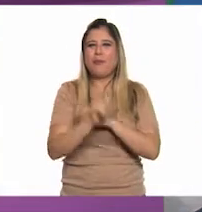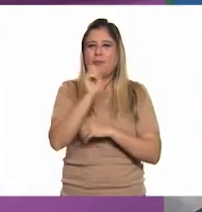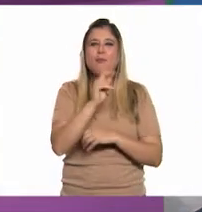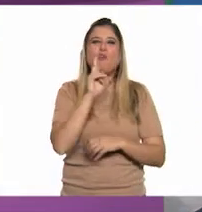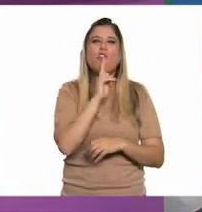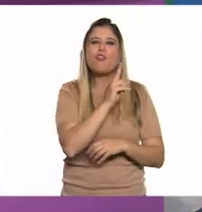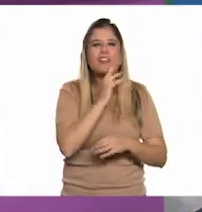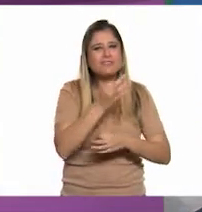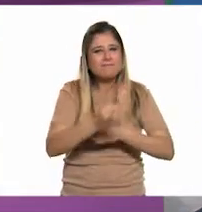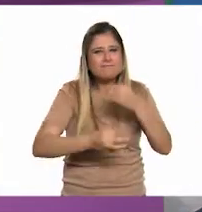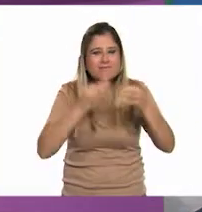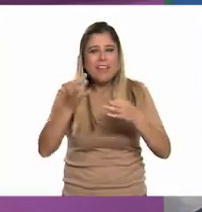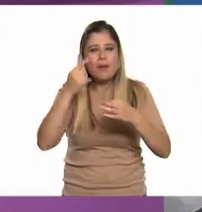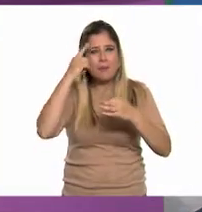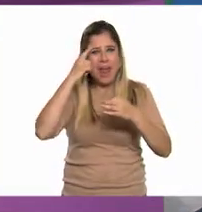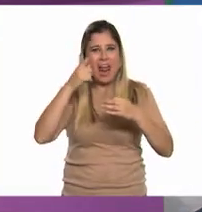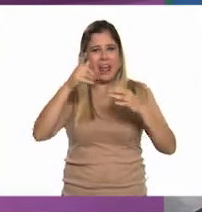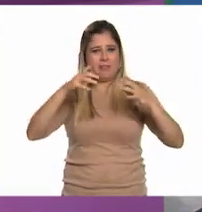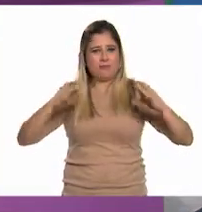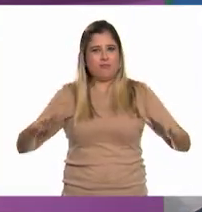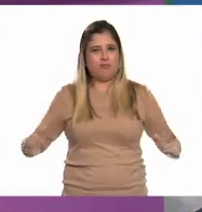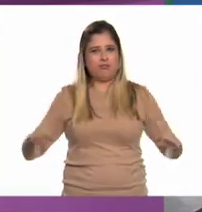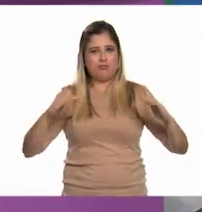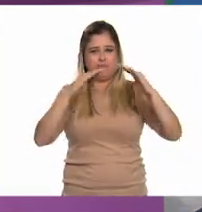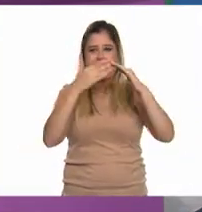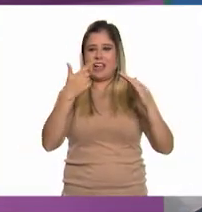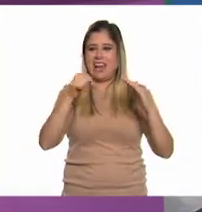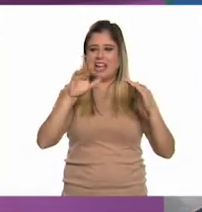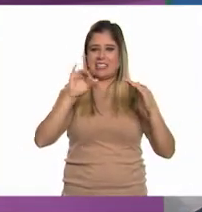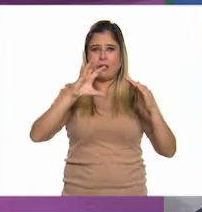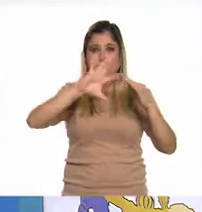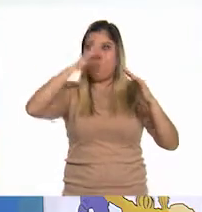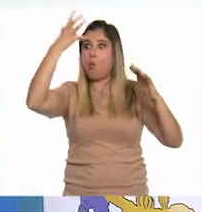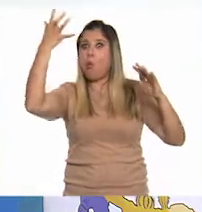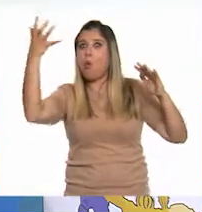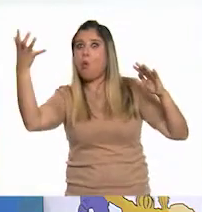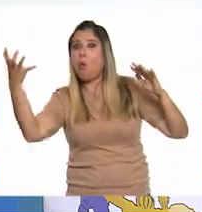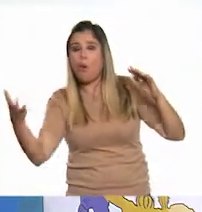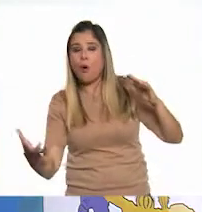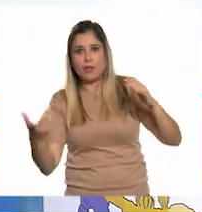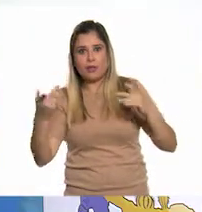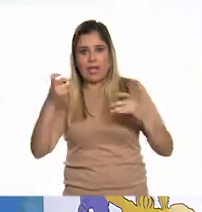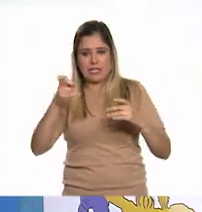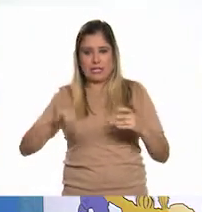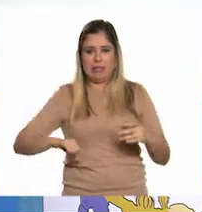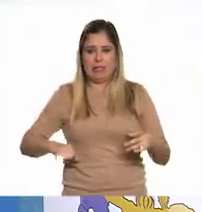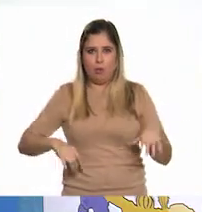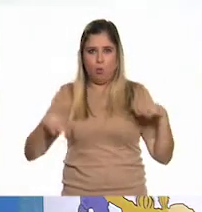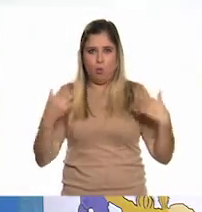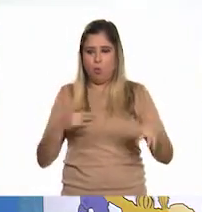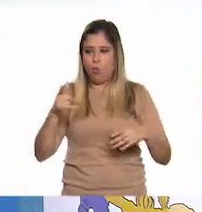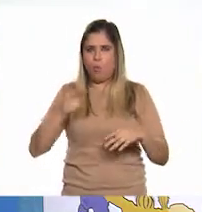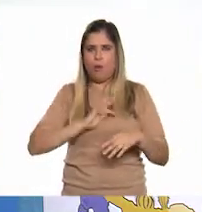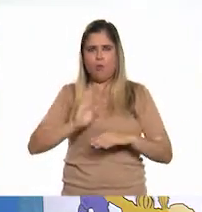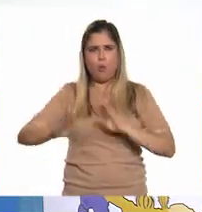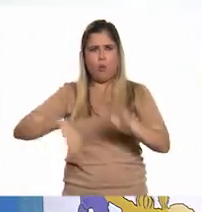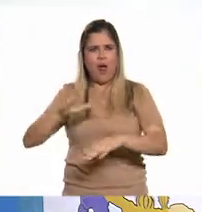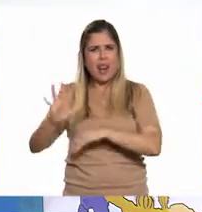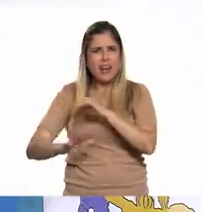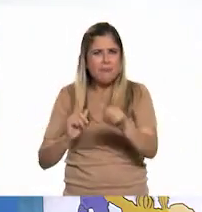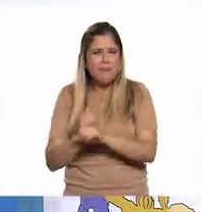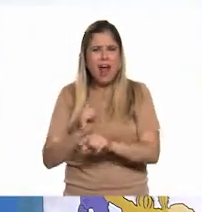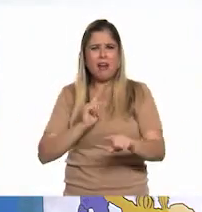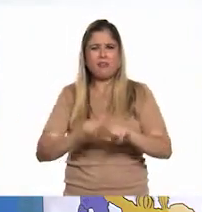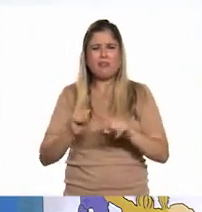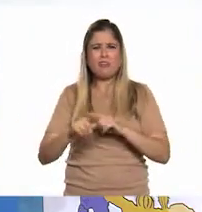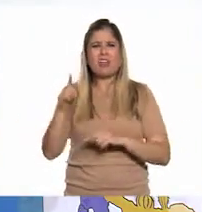glaciar nos preocupamos por los animales que se verían afectados o por las consecuencias del calentamiento global y